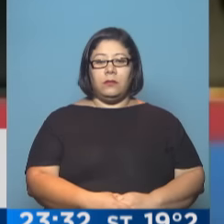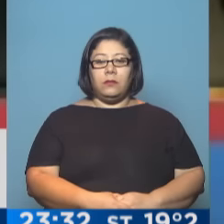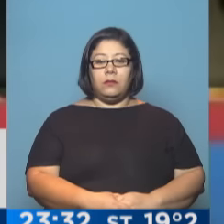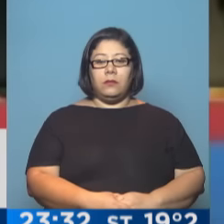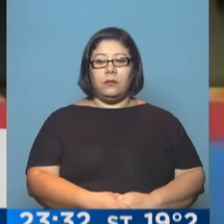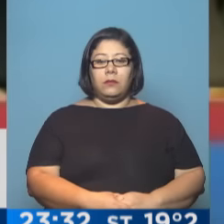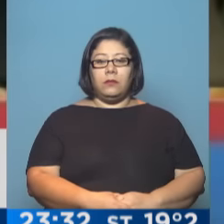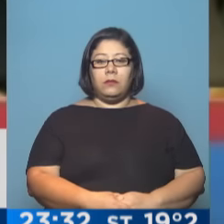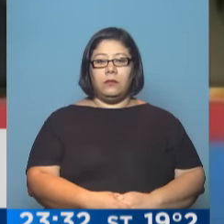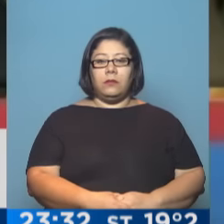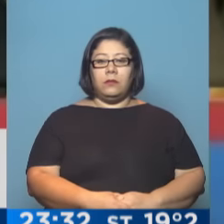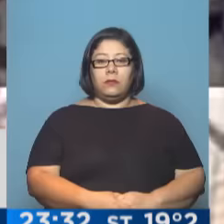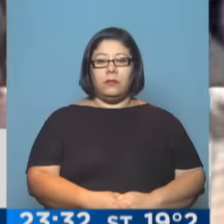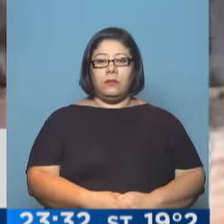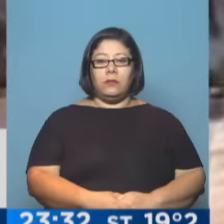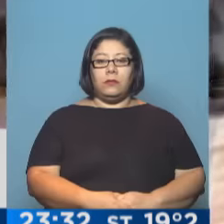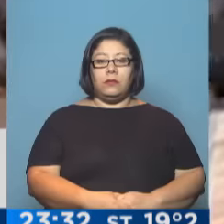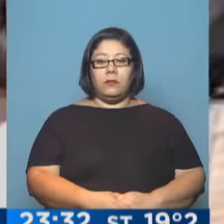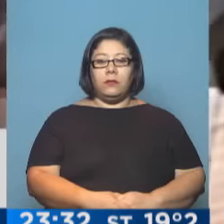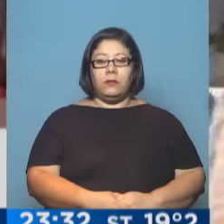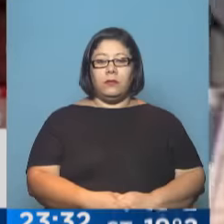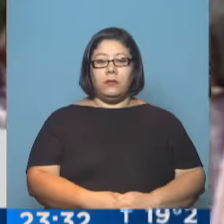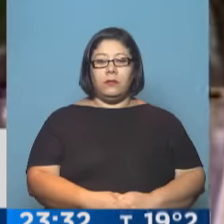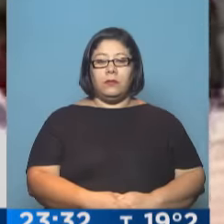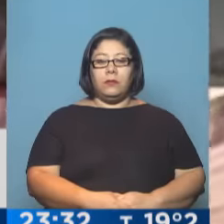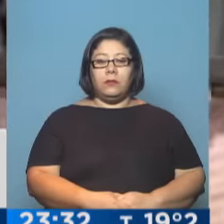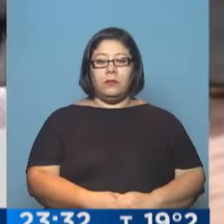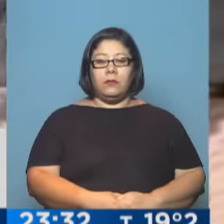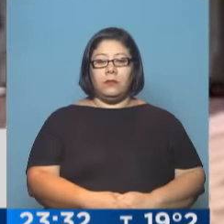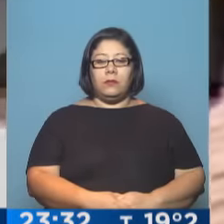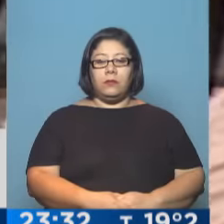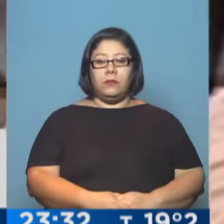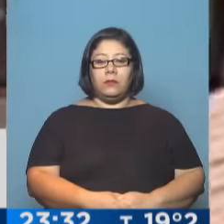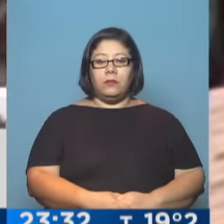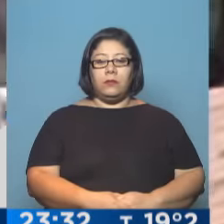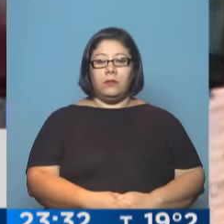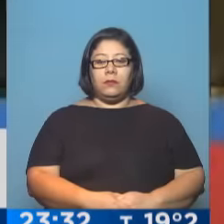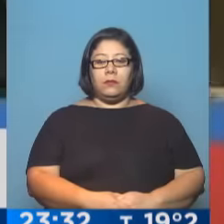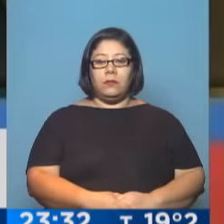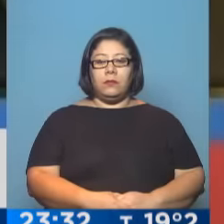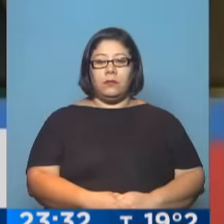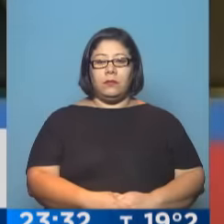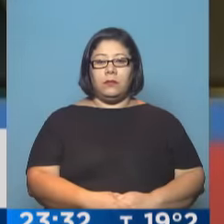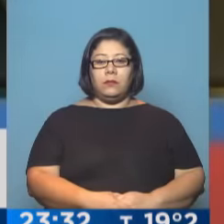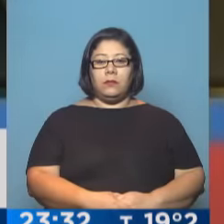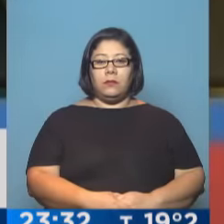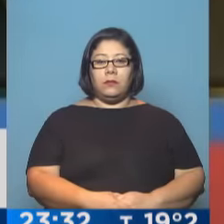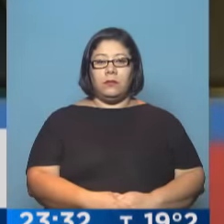Algunos medios de comunicación ya sabían. Pero yo me sentí prisionero hoy de mañana.